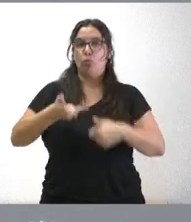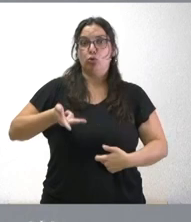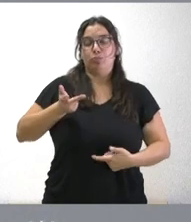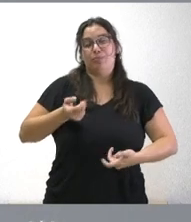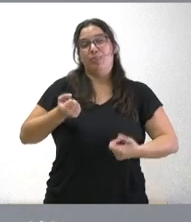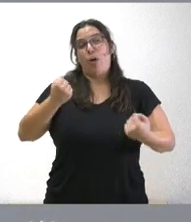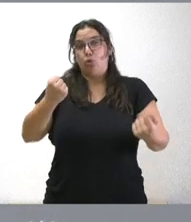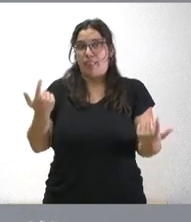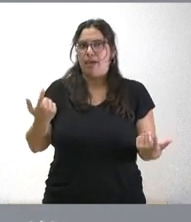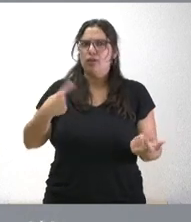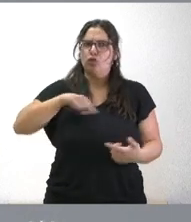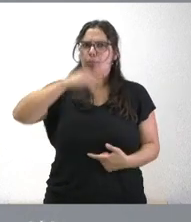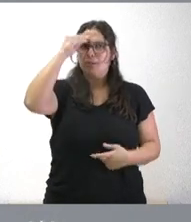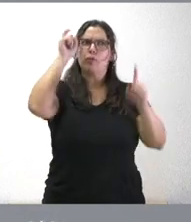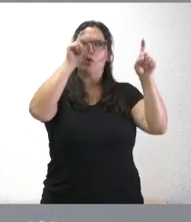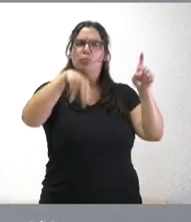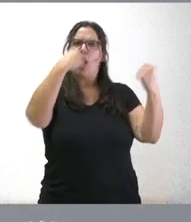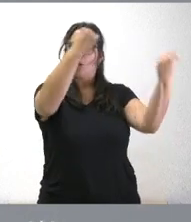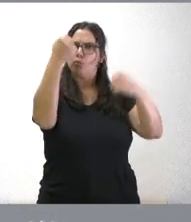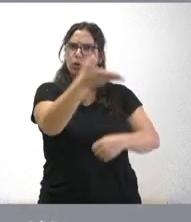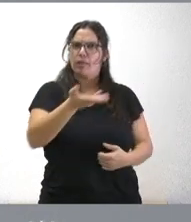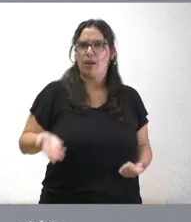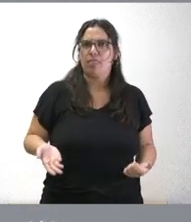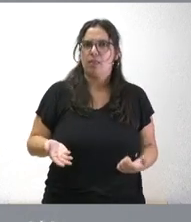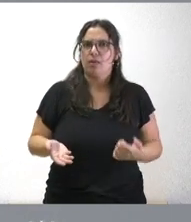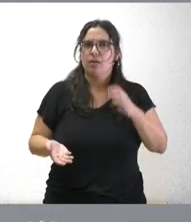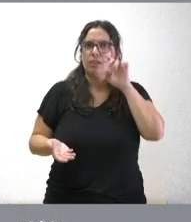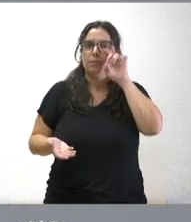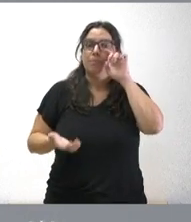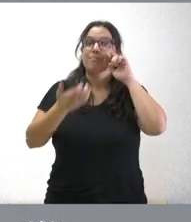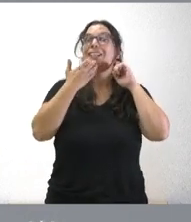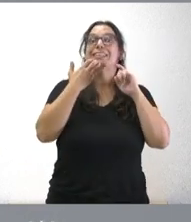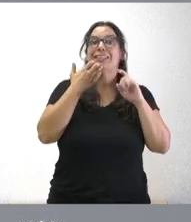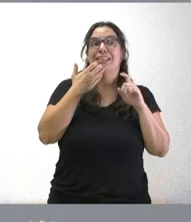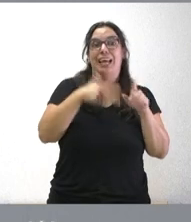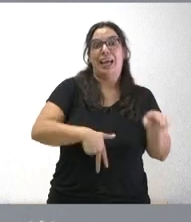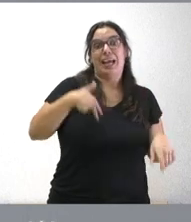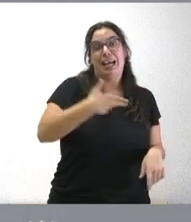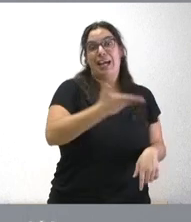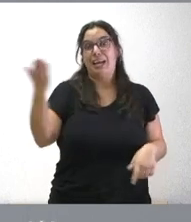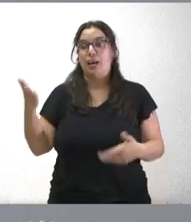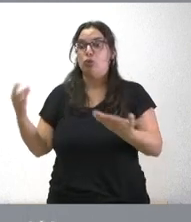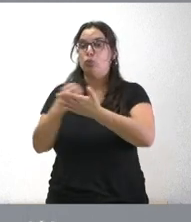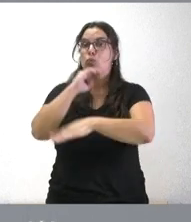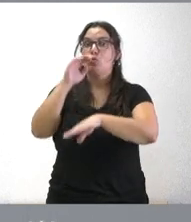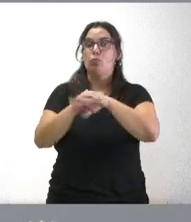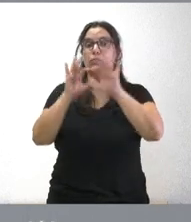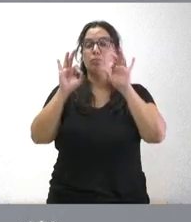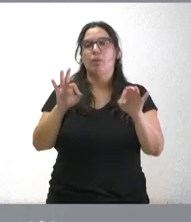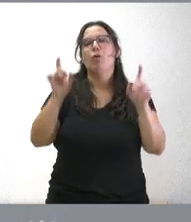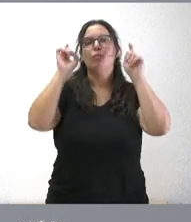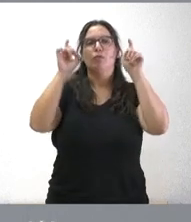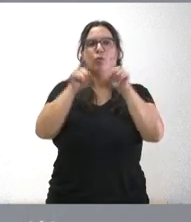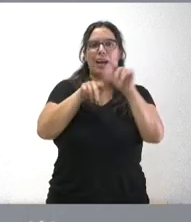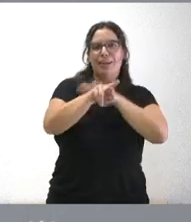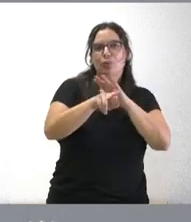profesor nosotros creemos en la autoridad de los profesores y por tanto si esto se aplicara con carácter general en todos los sitios pues lógicamente el profesor tendría más